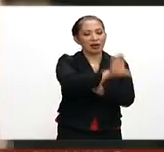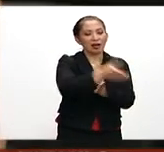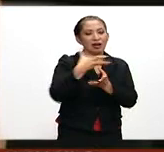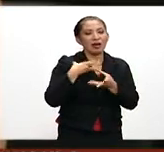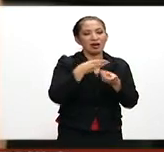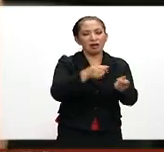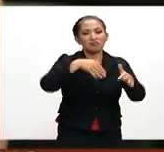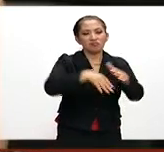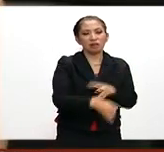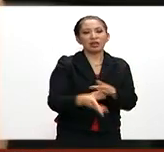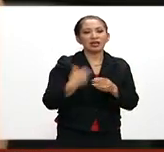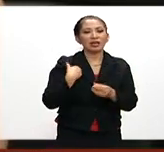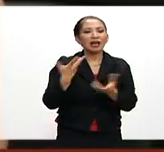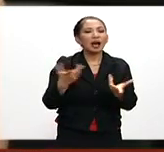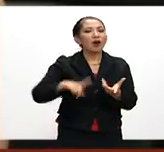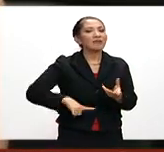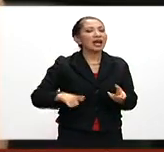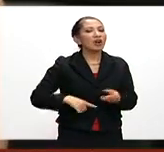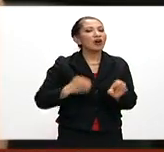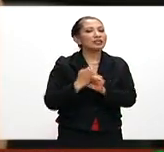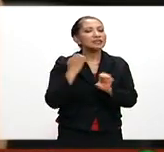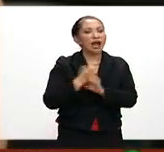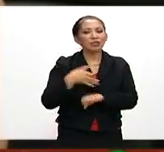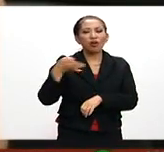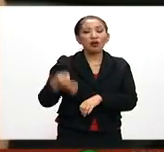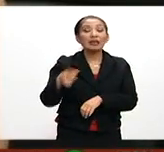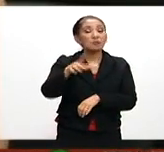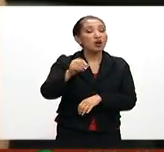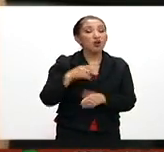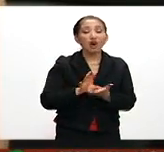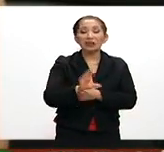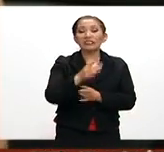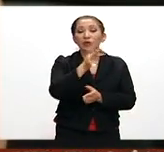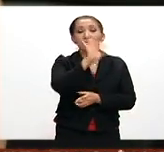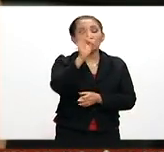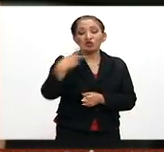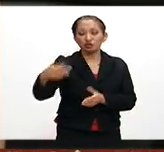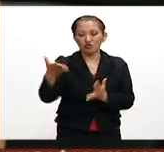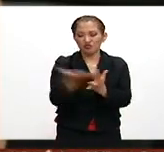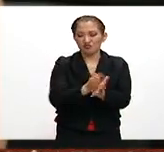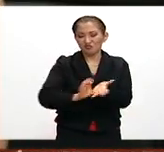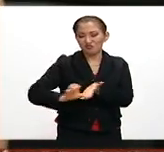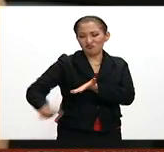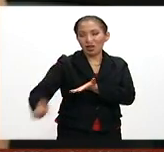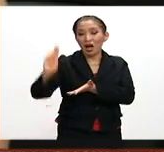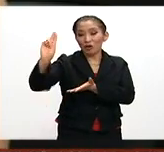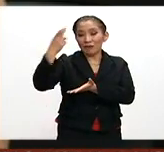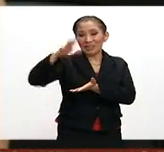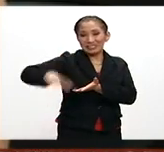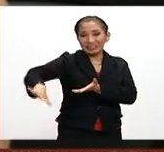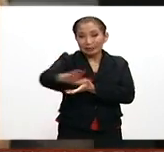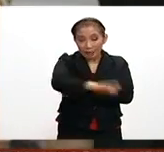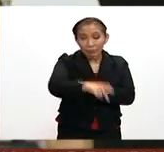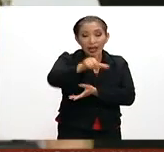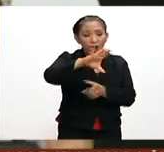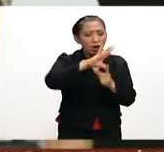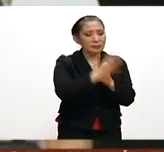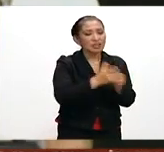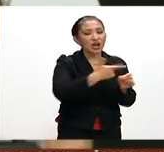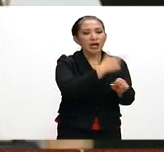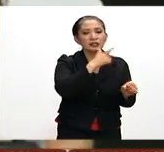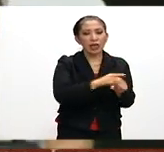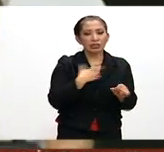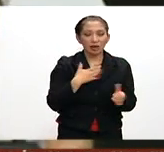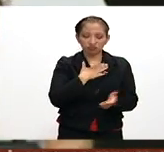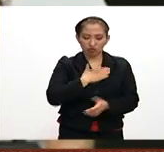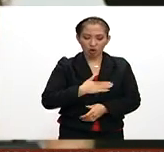ingresos y egresos propuesto por el gobierno del Estado y por no donar 50% de su salario a universidades. La Comisión Nacional de